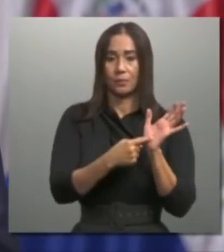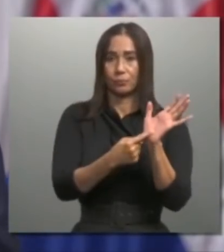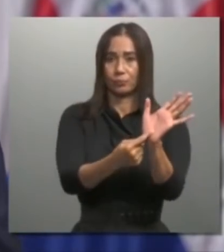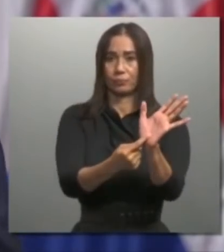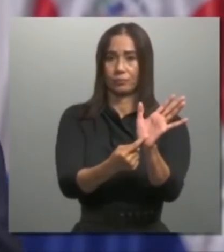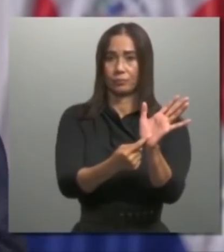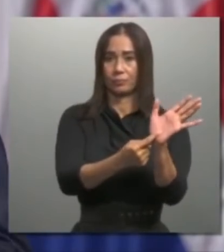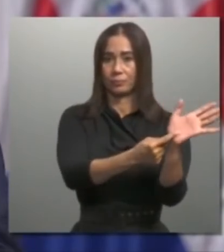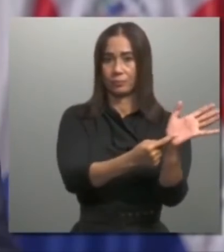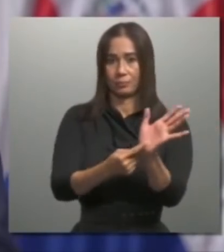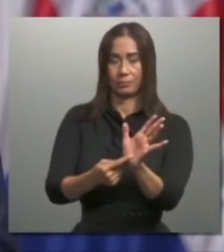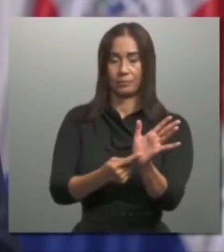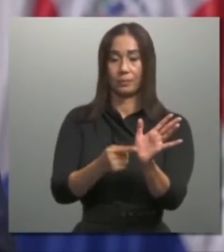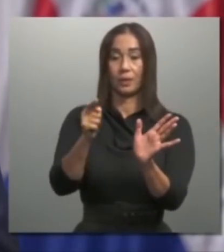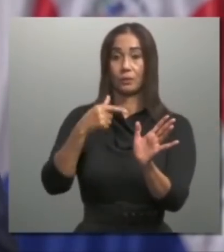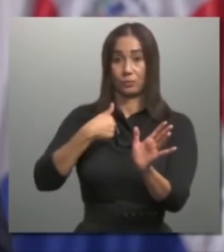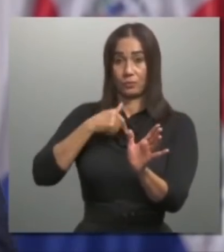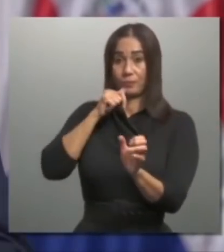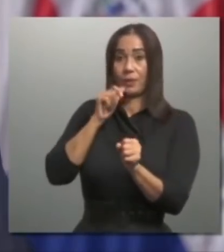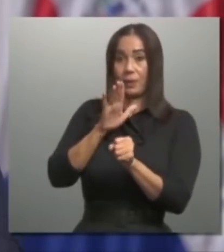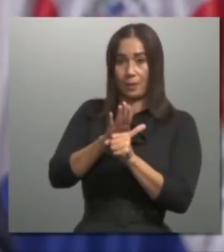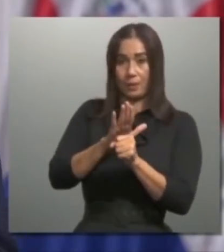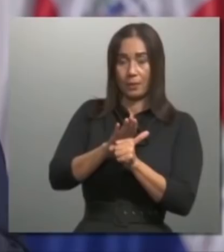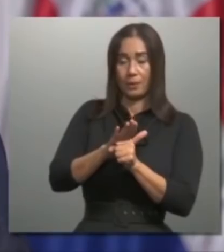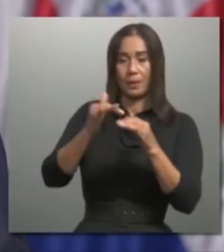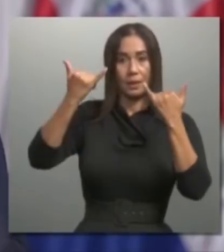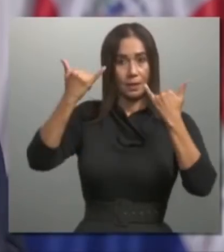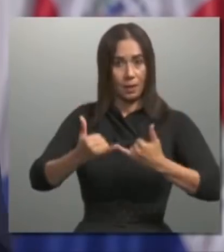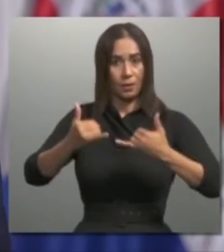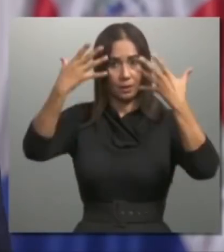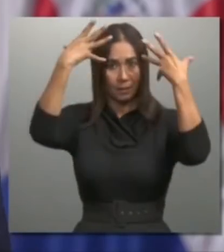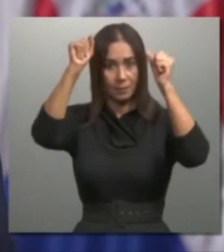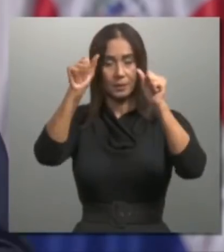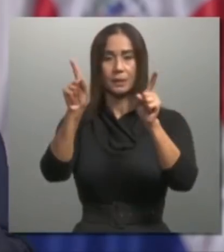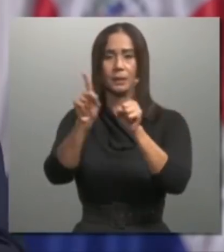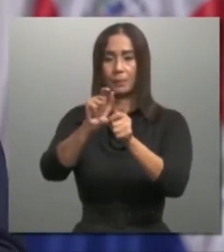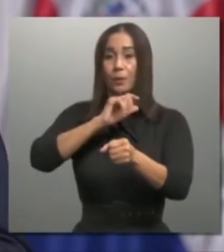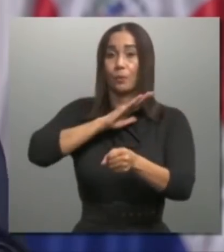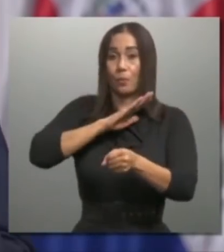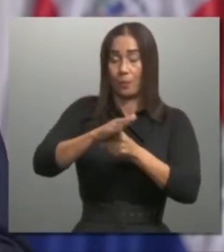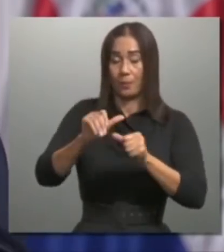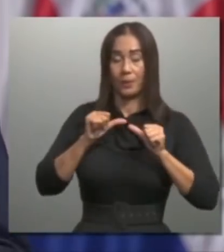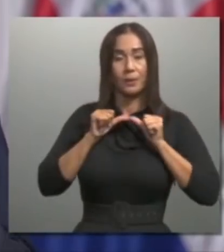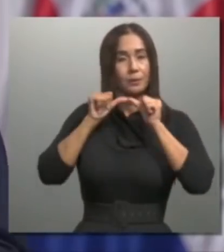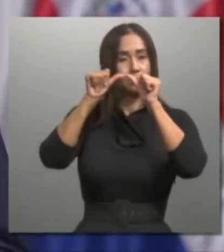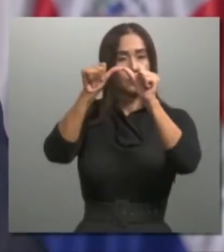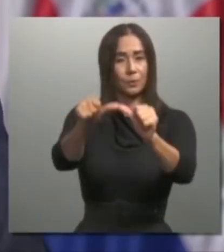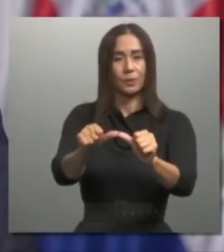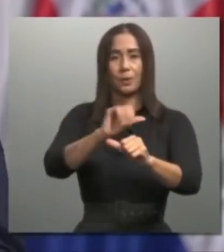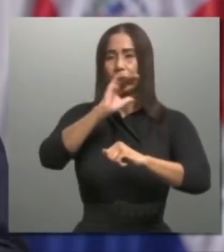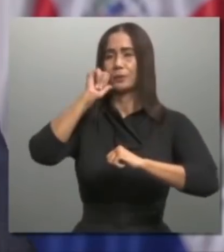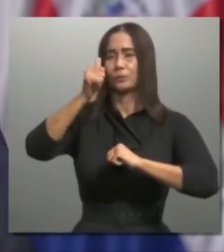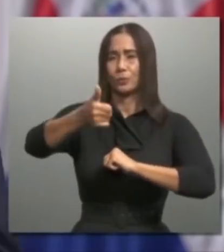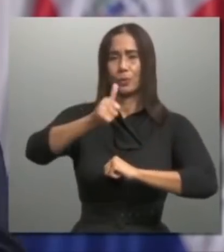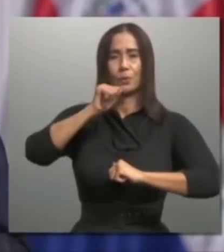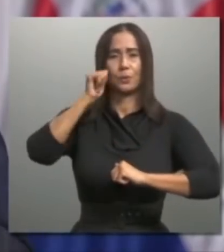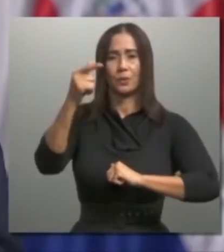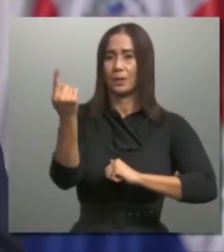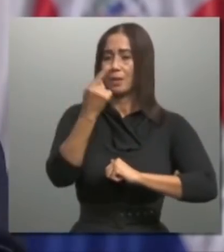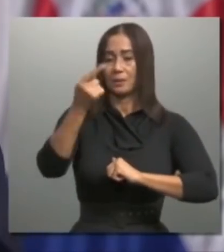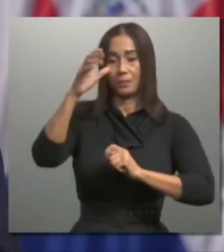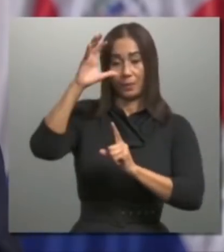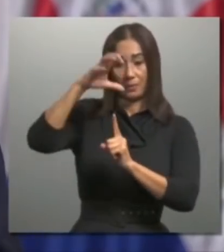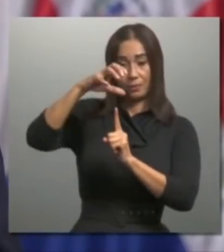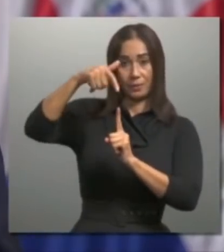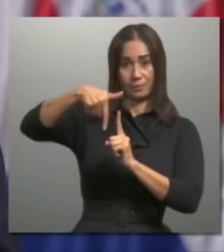cara. Eso les prometí. Eso cumplo como presidente y eso seguiré haciendo todos los días que esté en